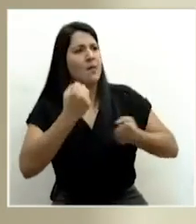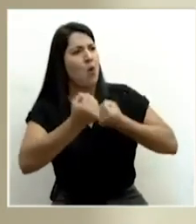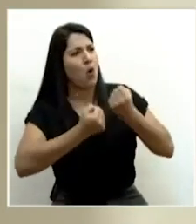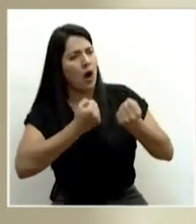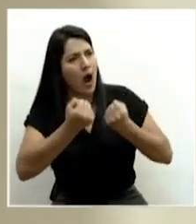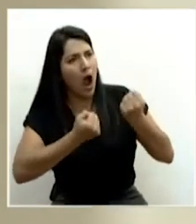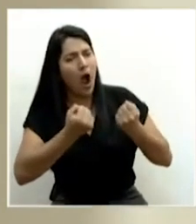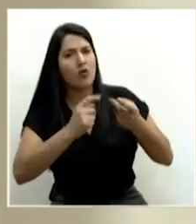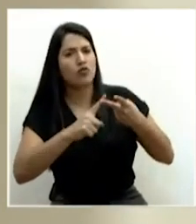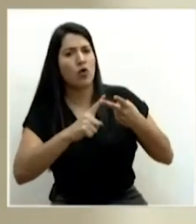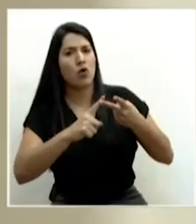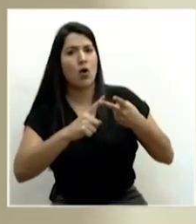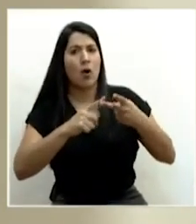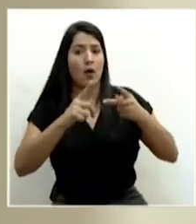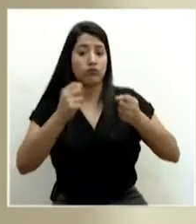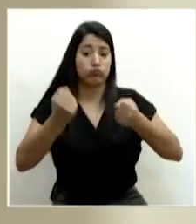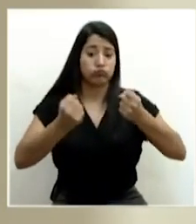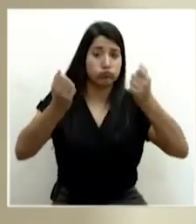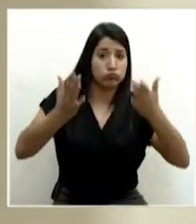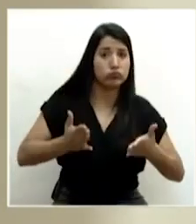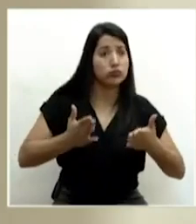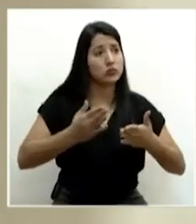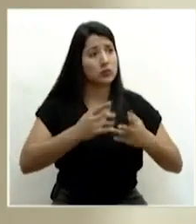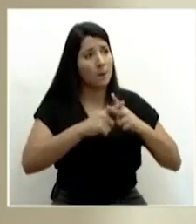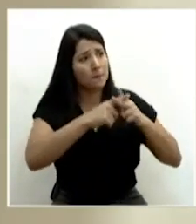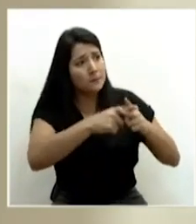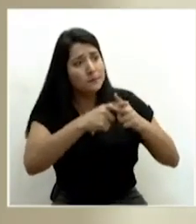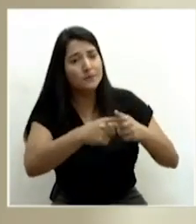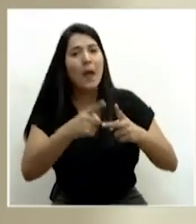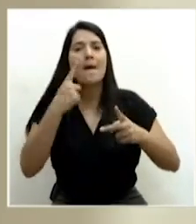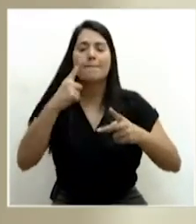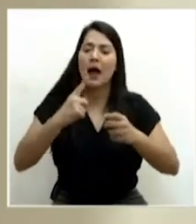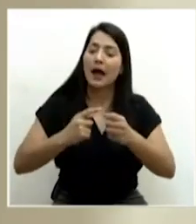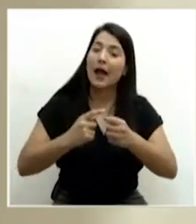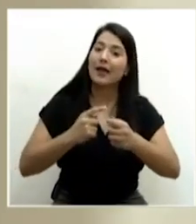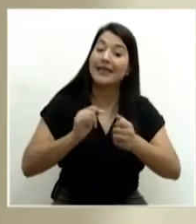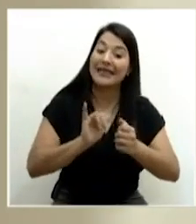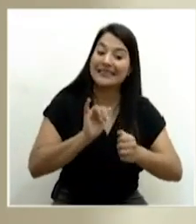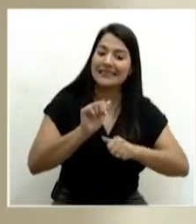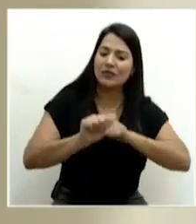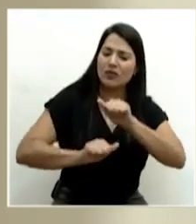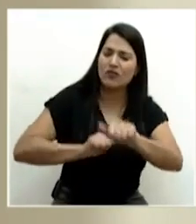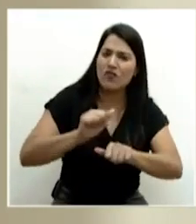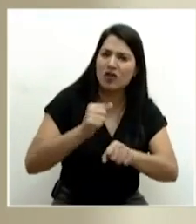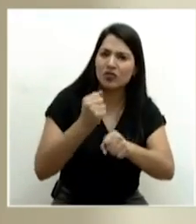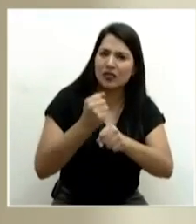choferes, y se han sumado a este esfuerzo nacional, que de nuevo tiene un gran impacto en